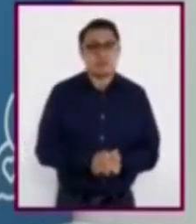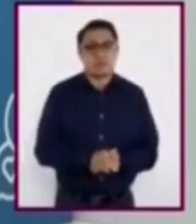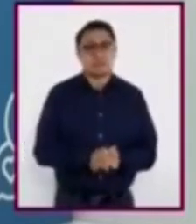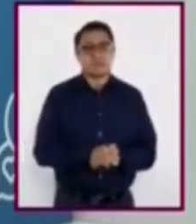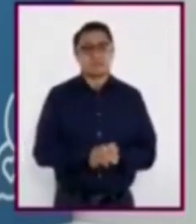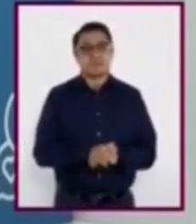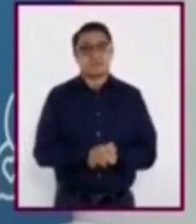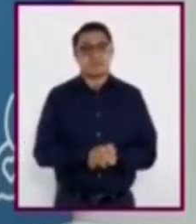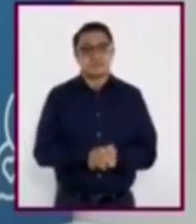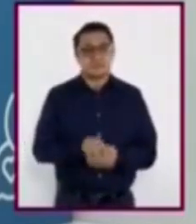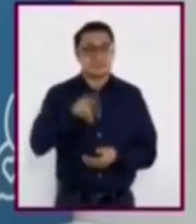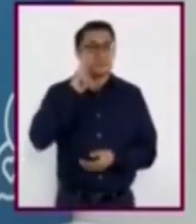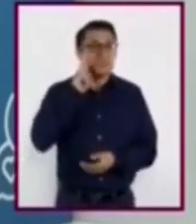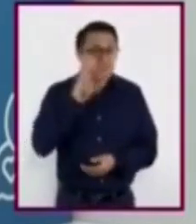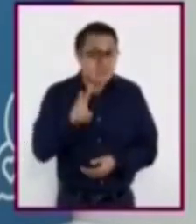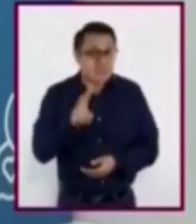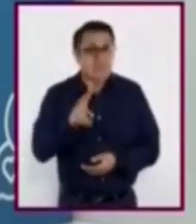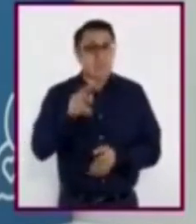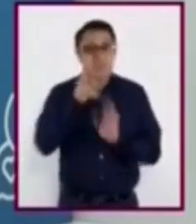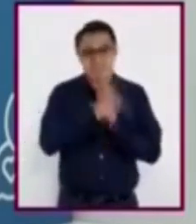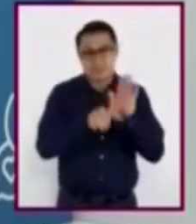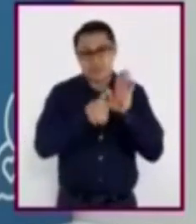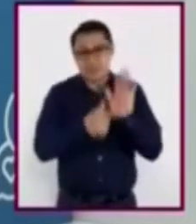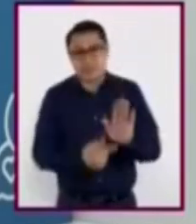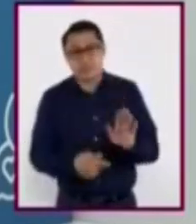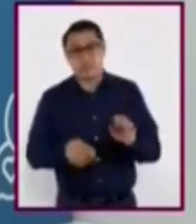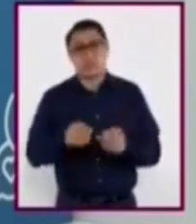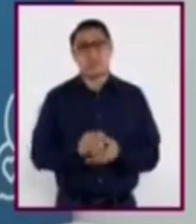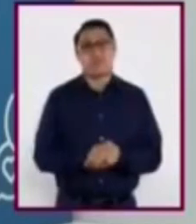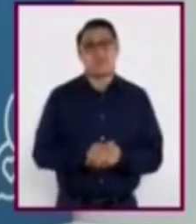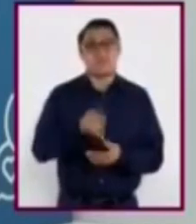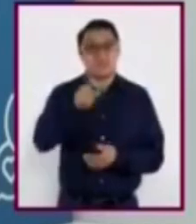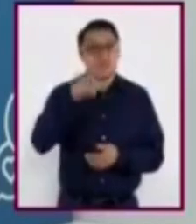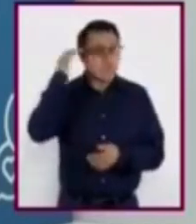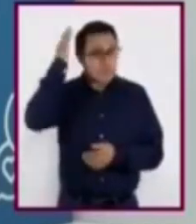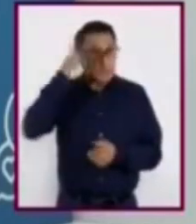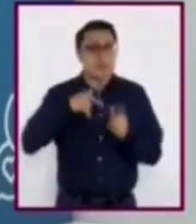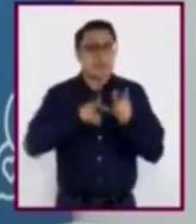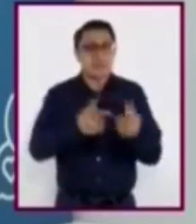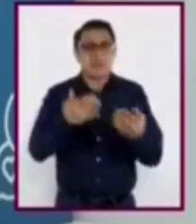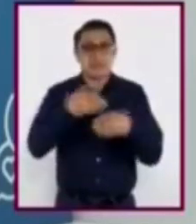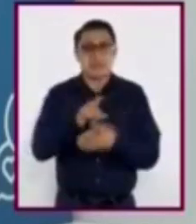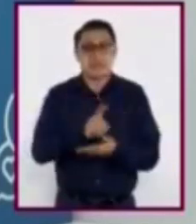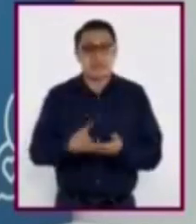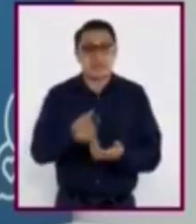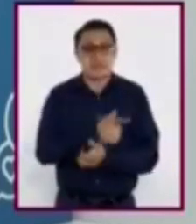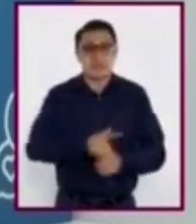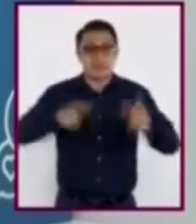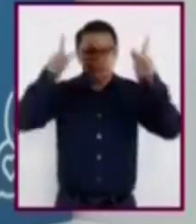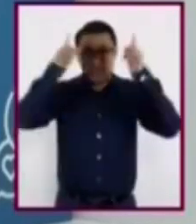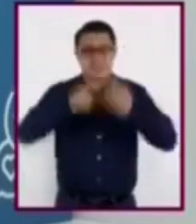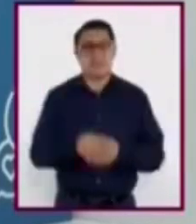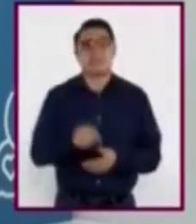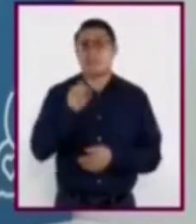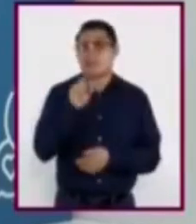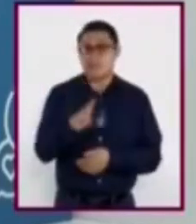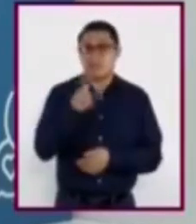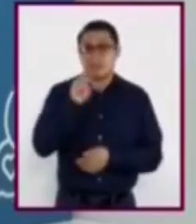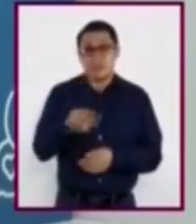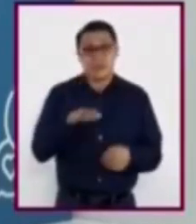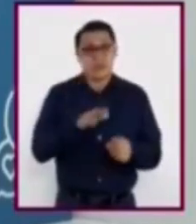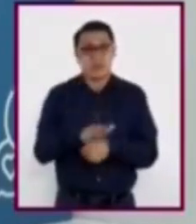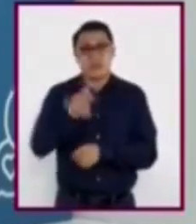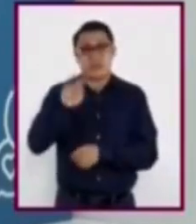Veamos y escuchemos ahora el siguiente video para continuar reflexionando acerca del derecho a la libertad. Así como de las